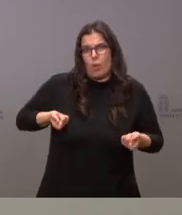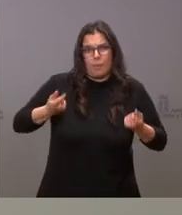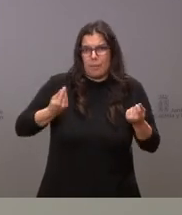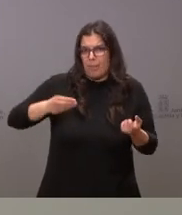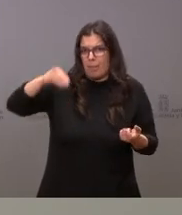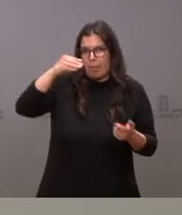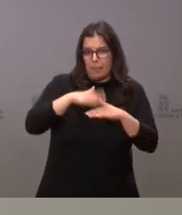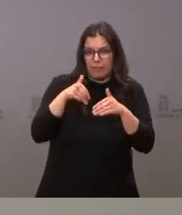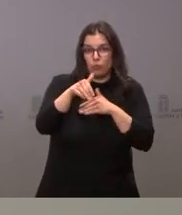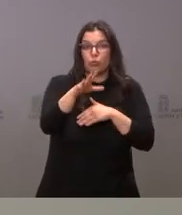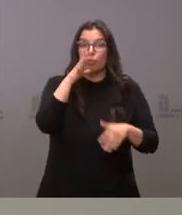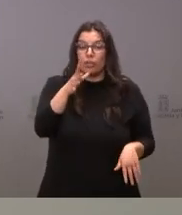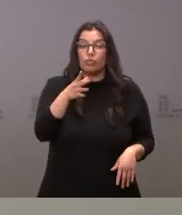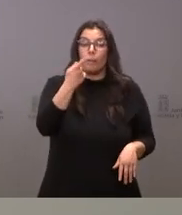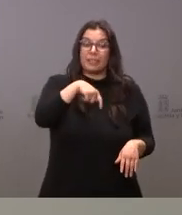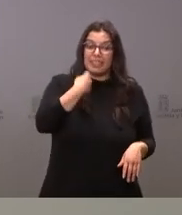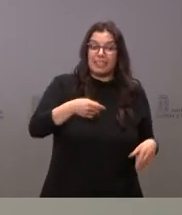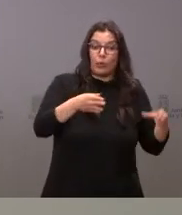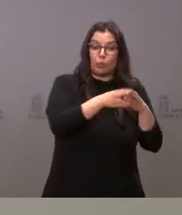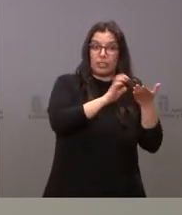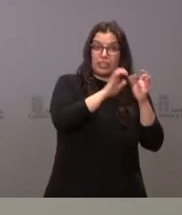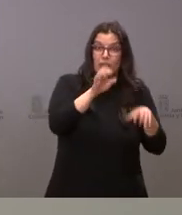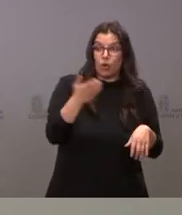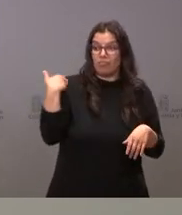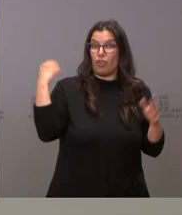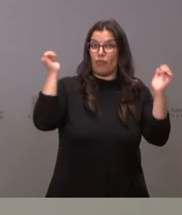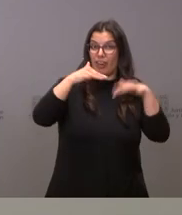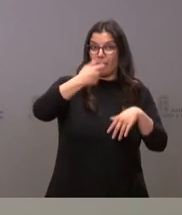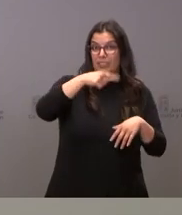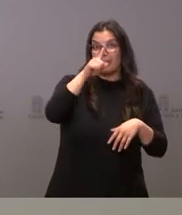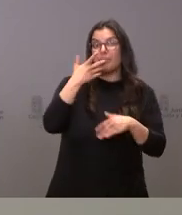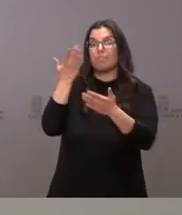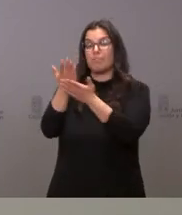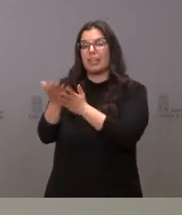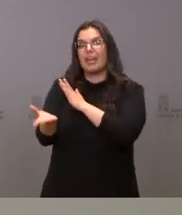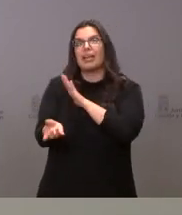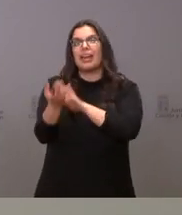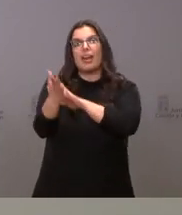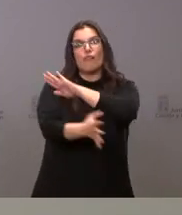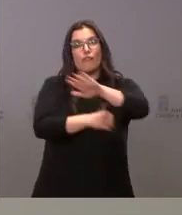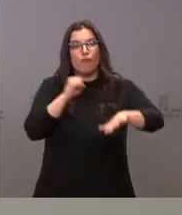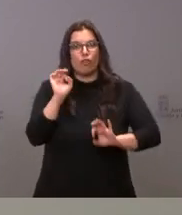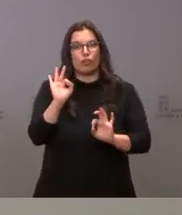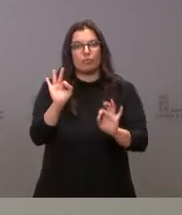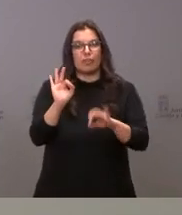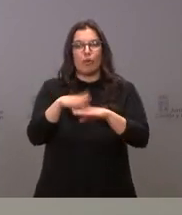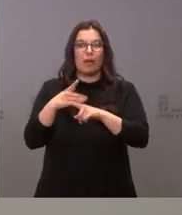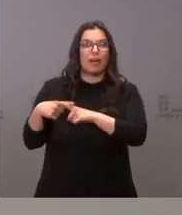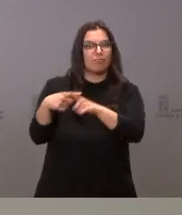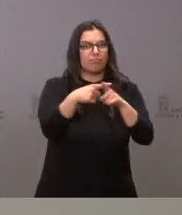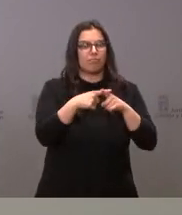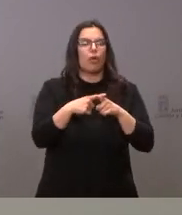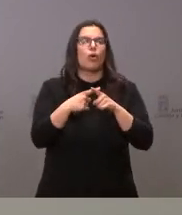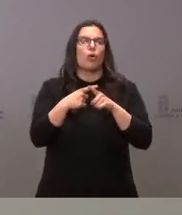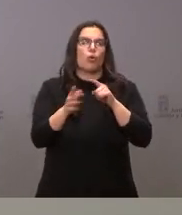de las cuestiones que solicitaba el presidente de la Junta de Castilla en la última conferencia de presidentes era la creación de un fondo específico para financiar estos incrementos de